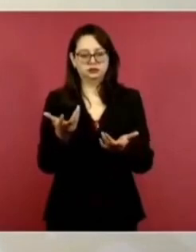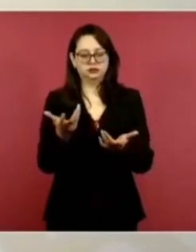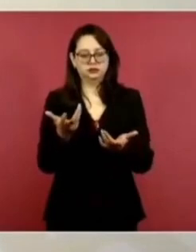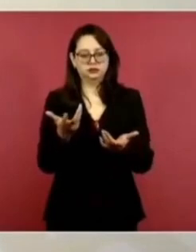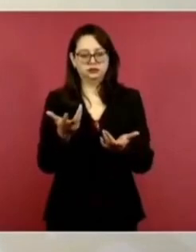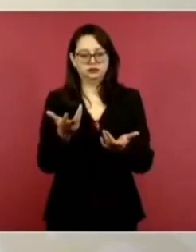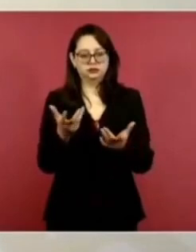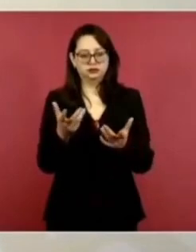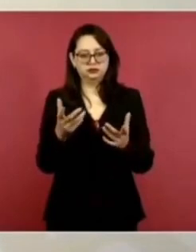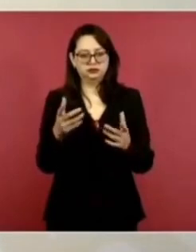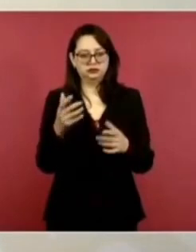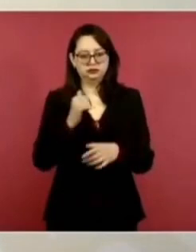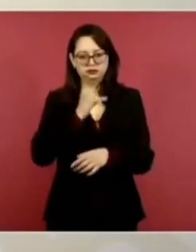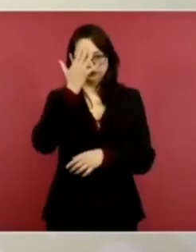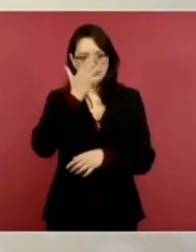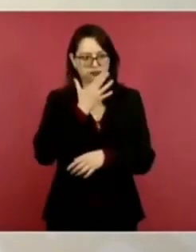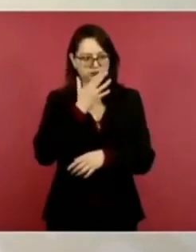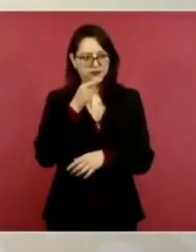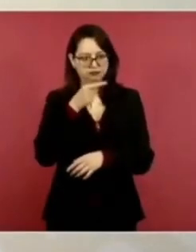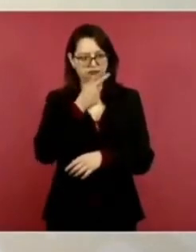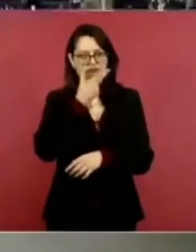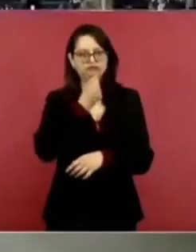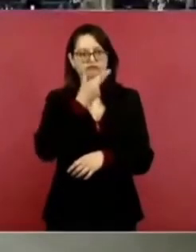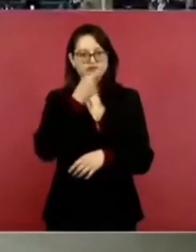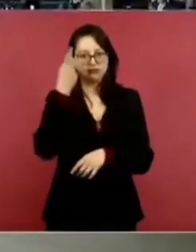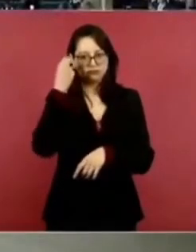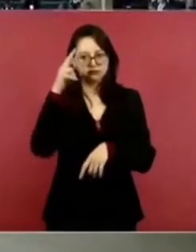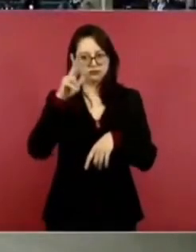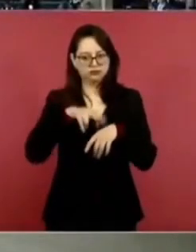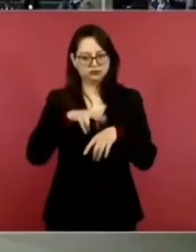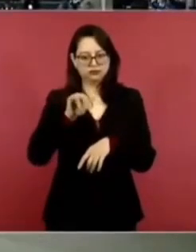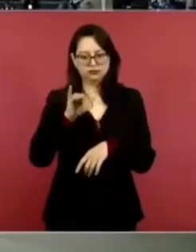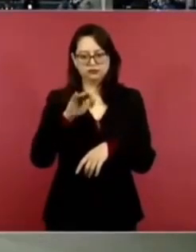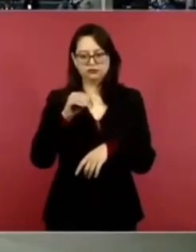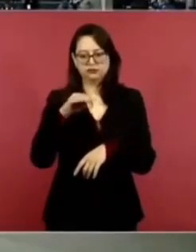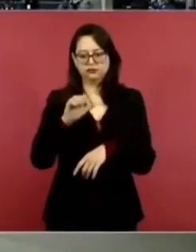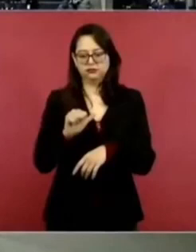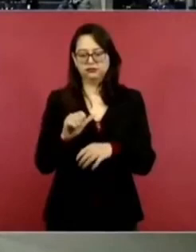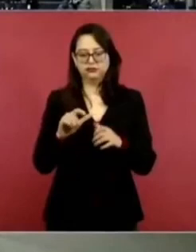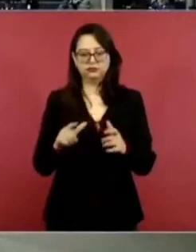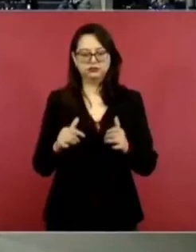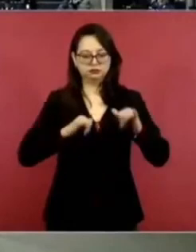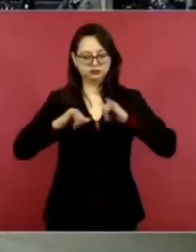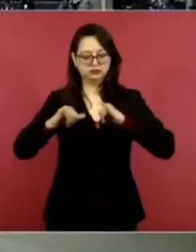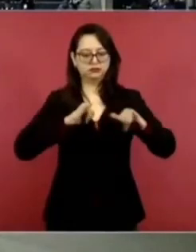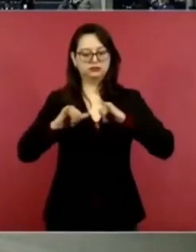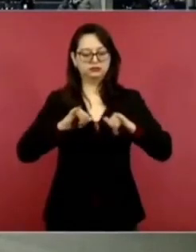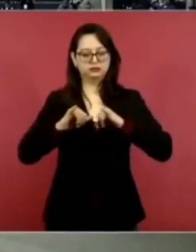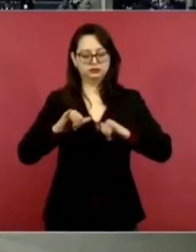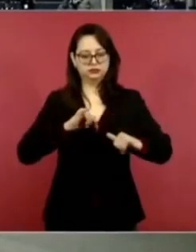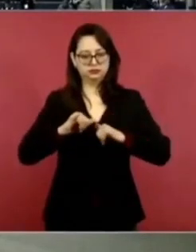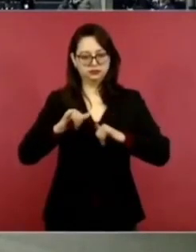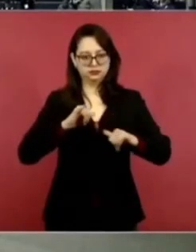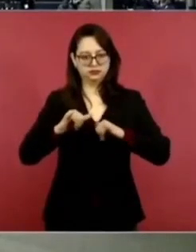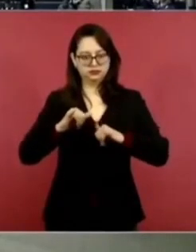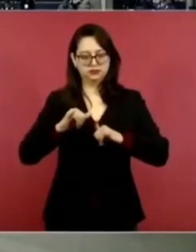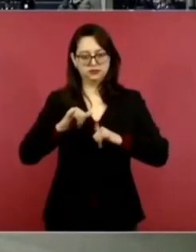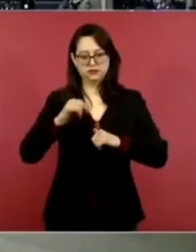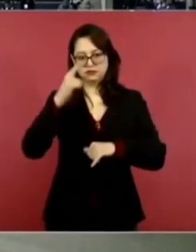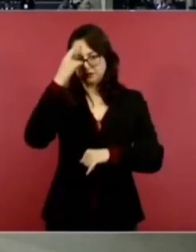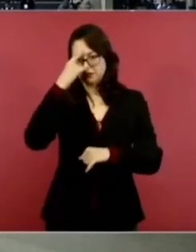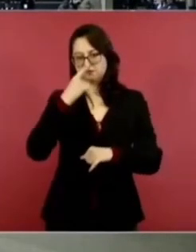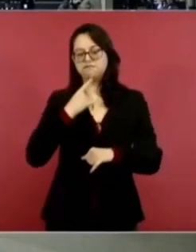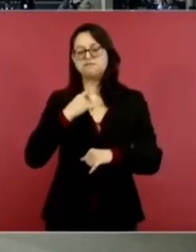pone, ¿no tienes por ahí? Ponlo. Pon el mapa de la Ciudad de México.